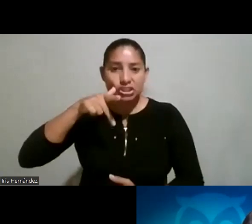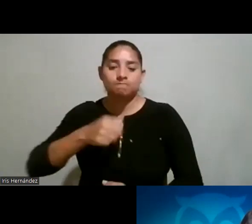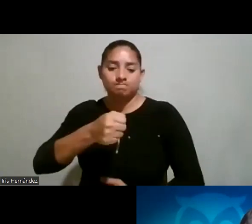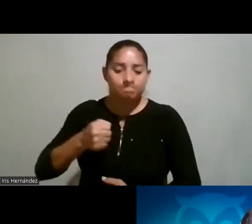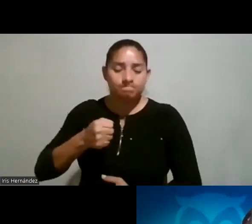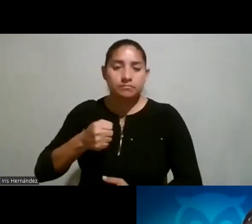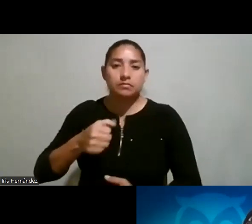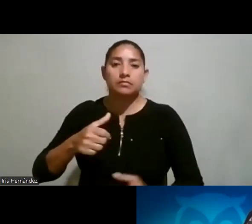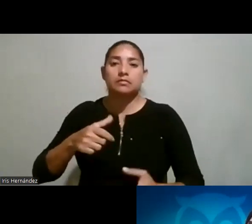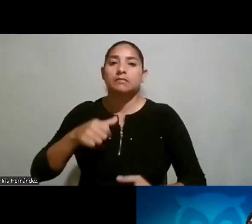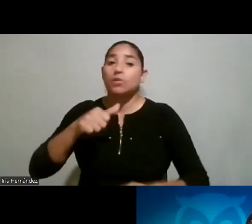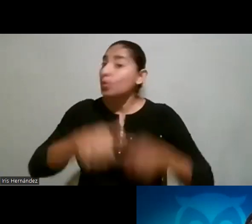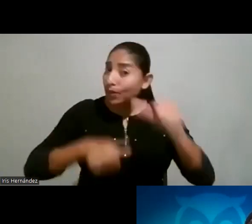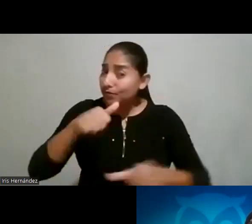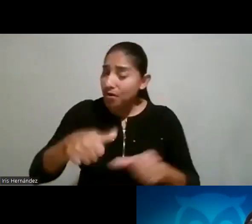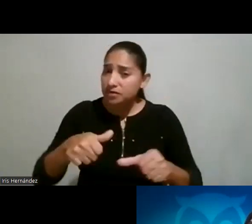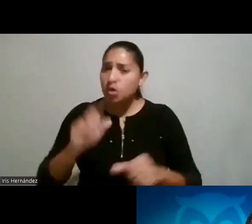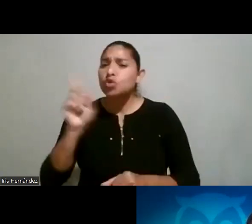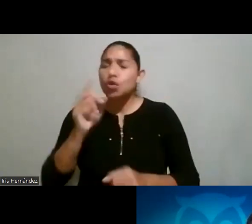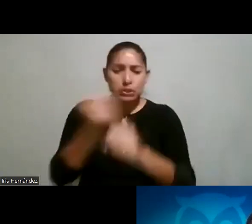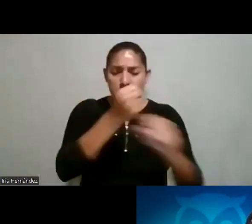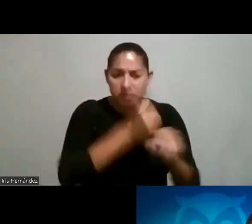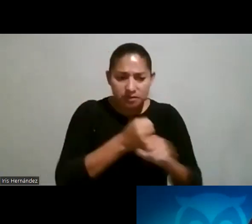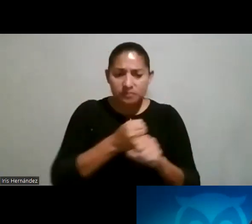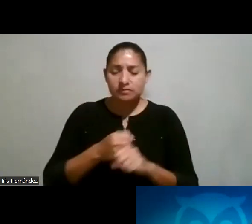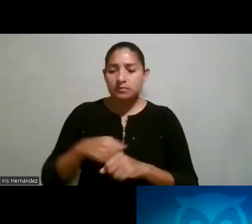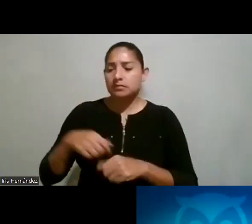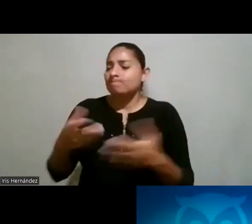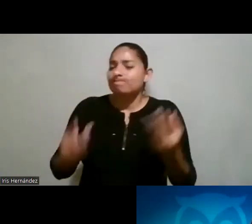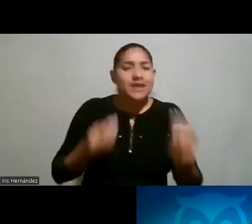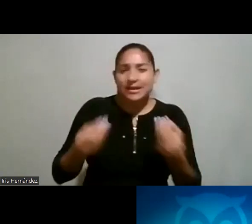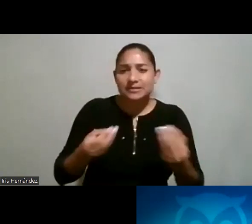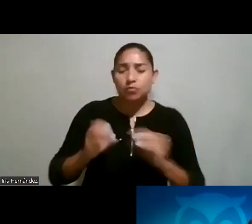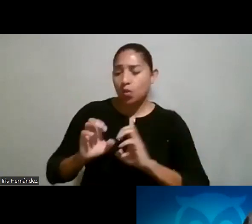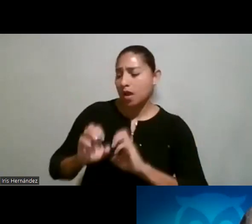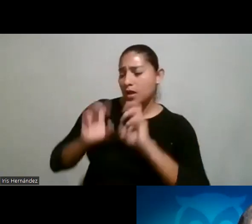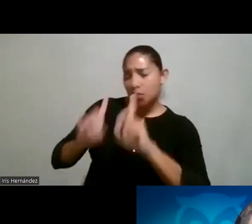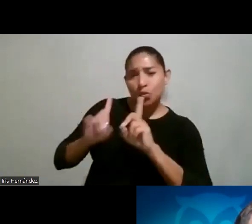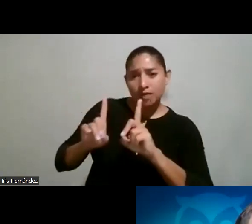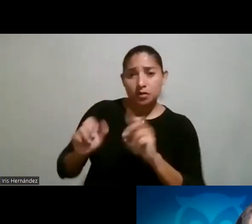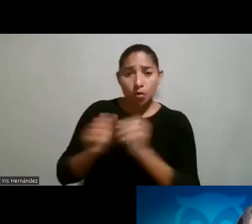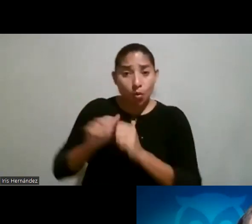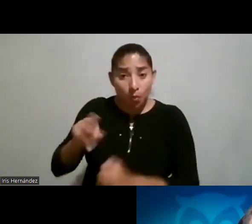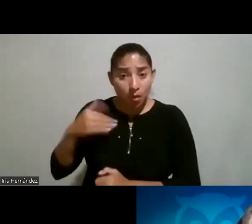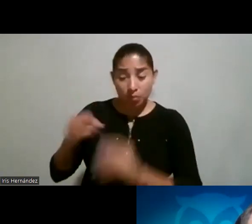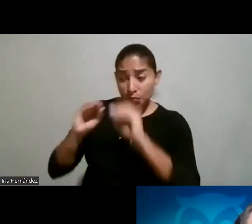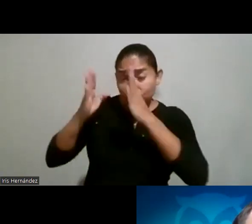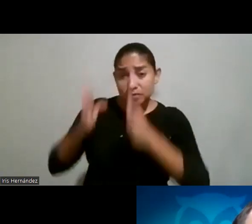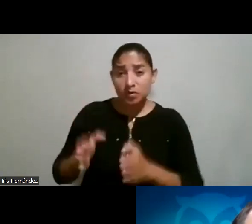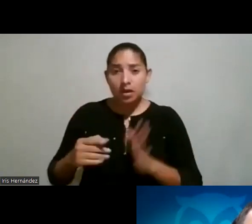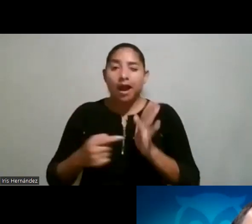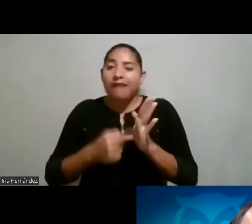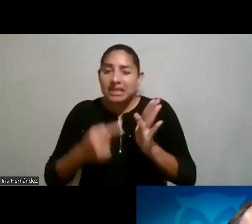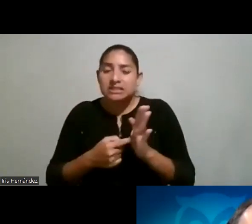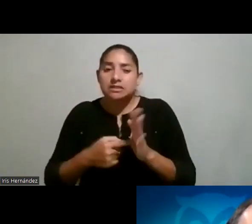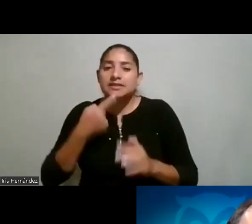pese a esos esfuerzos, ¿dónde hay que tal vez generar el esfuerzo a nivel de educación con compañeros docentes que muchas veces